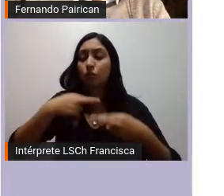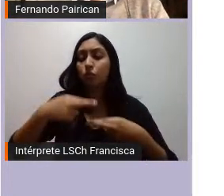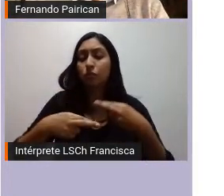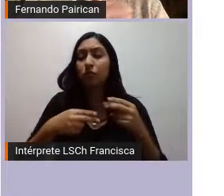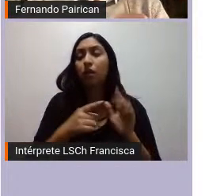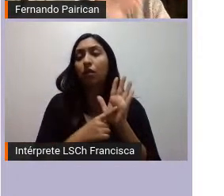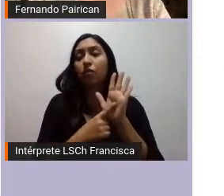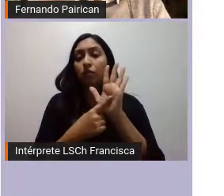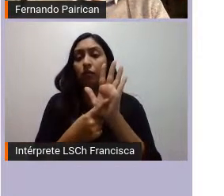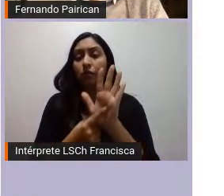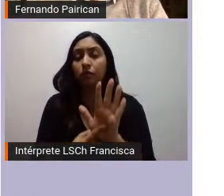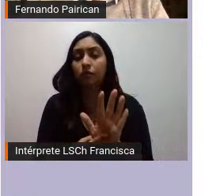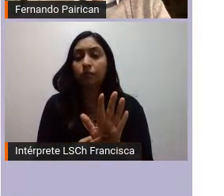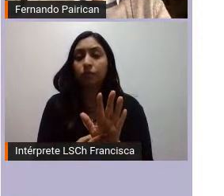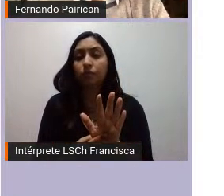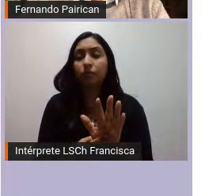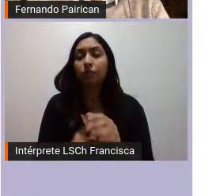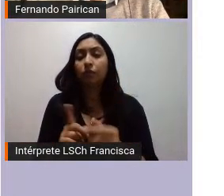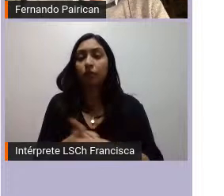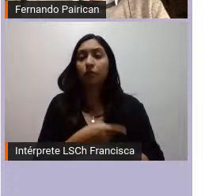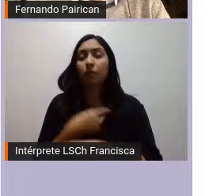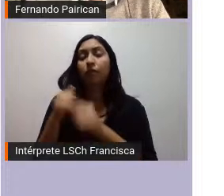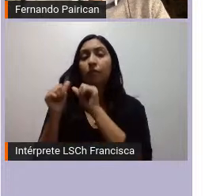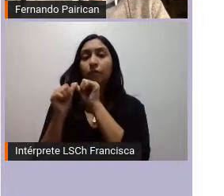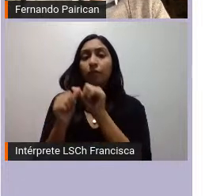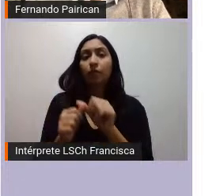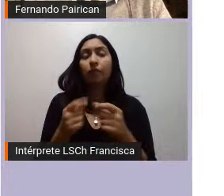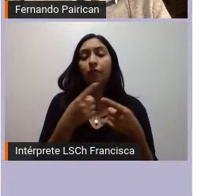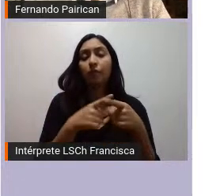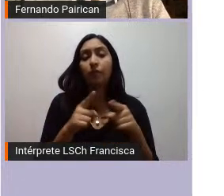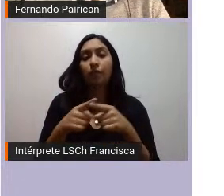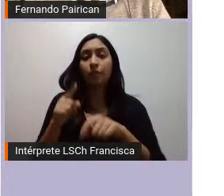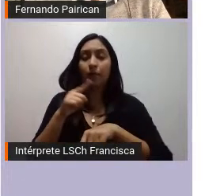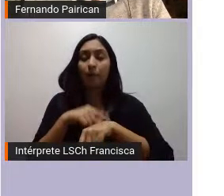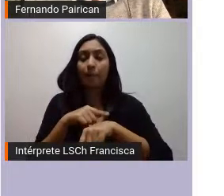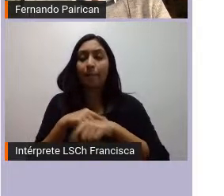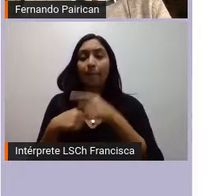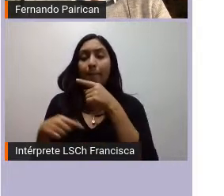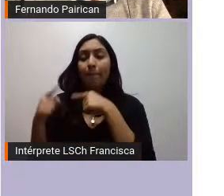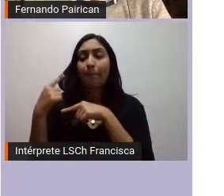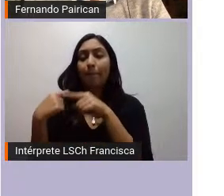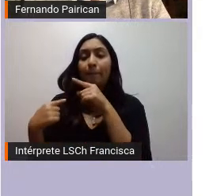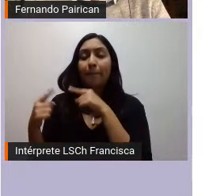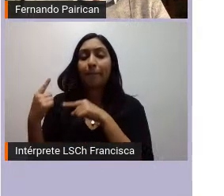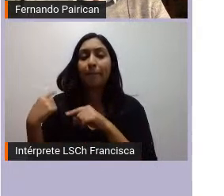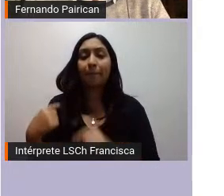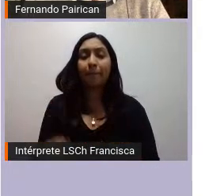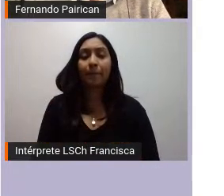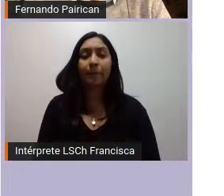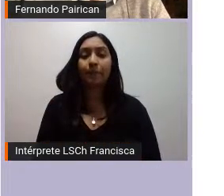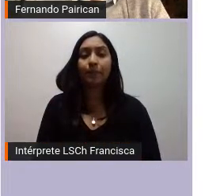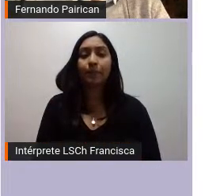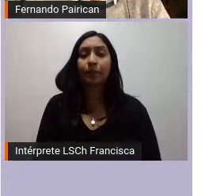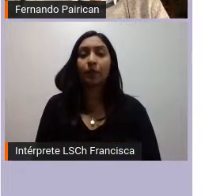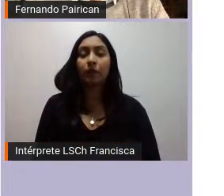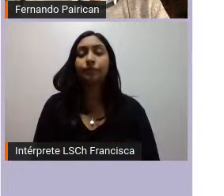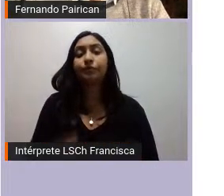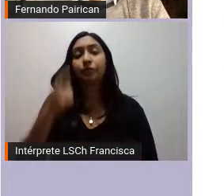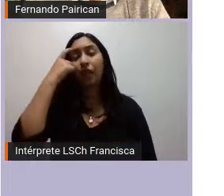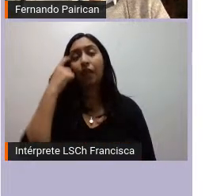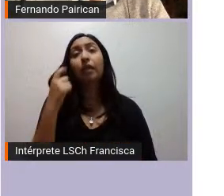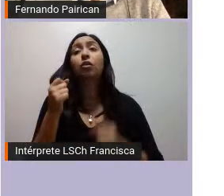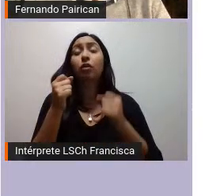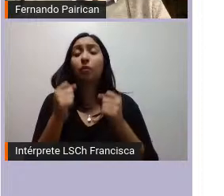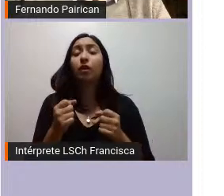en la larga duración en distintos momentos históricos y eso yo creo que nos puede llevar incluso a debatir el proceso